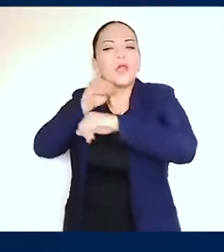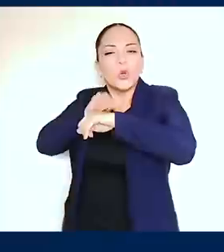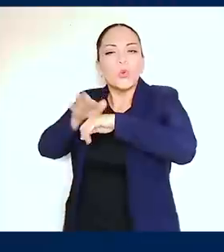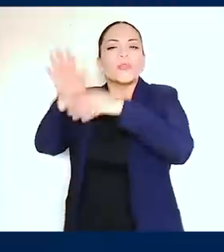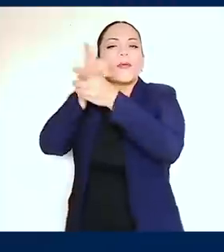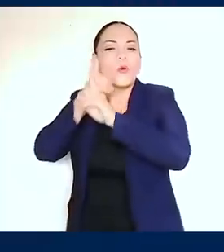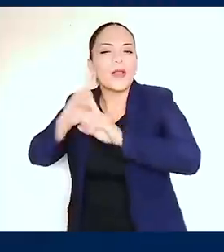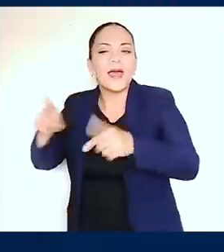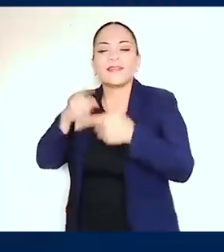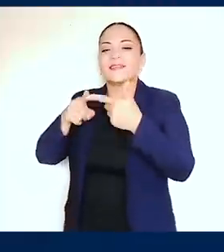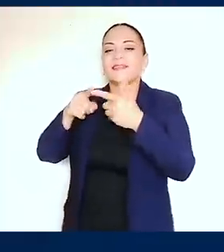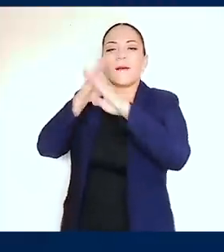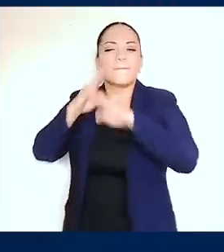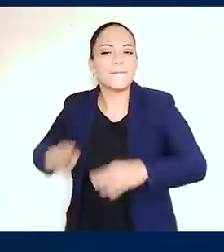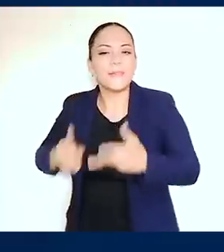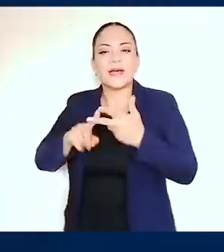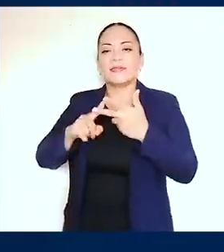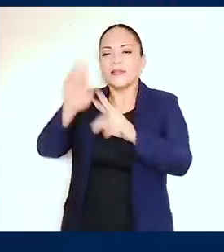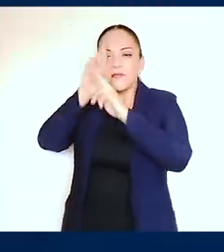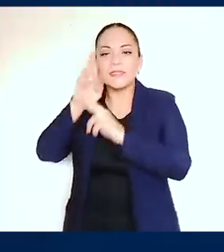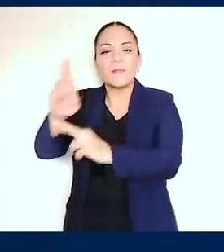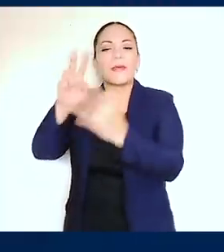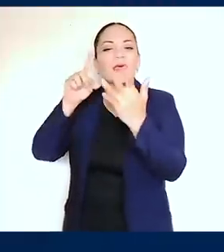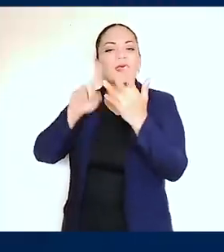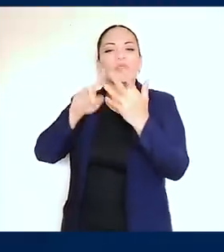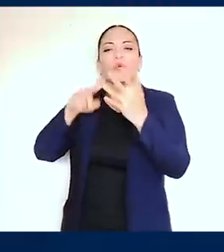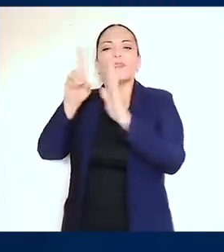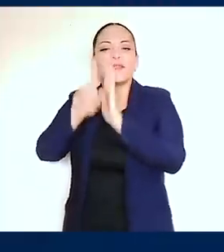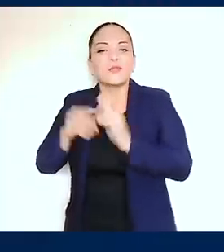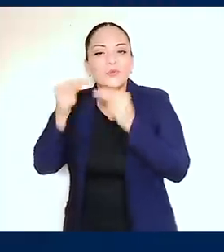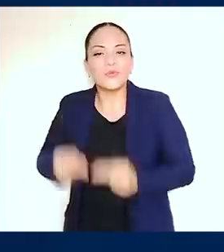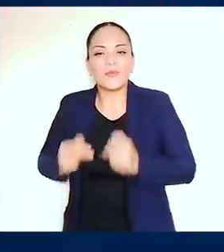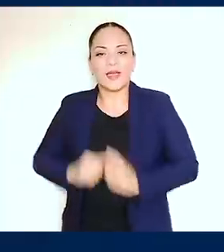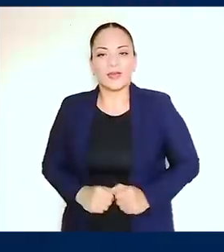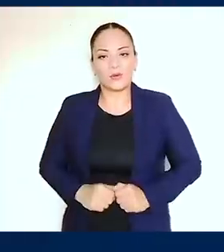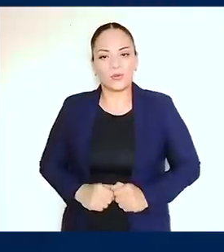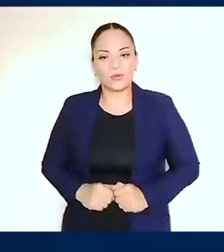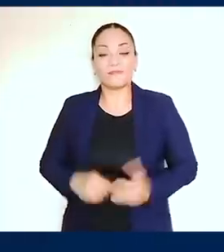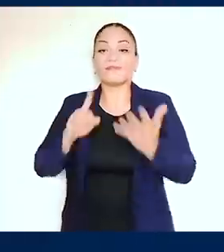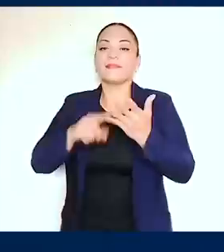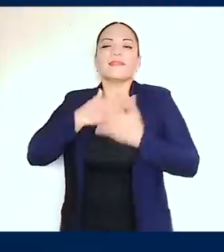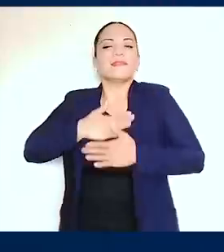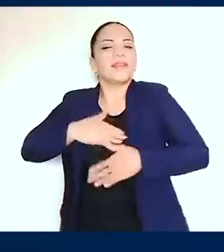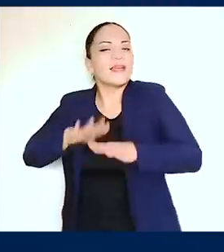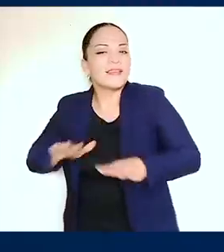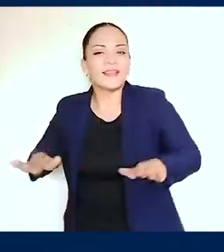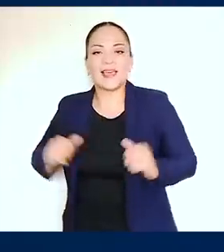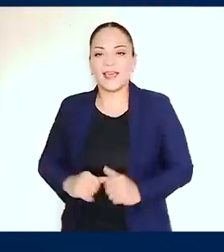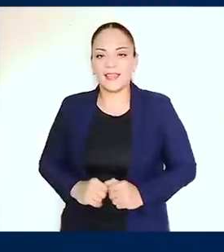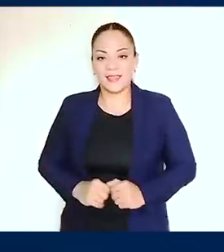luz de la paz, el respeto a los derechos humanos, la tranquilidad